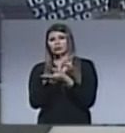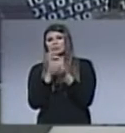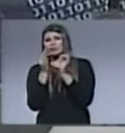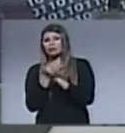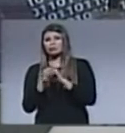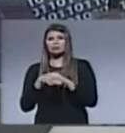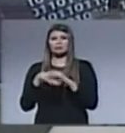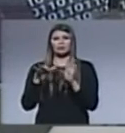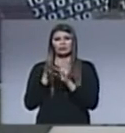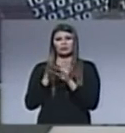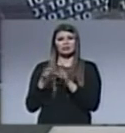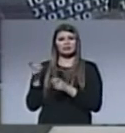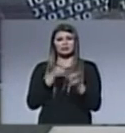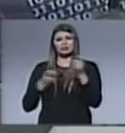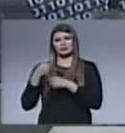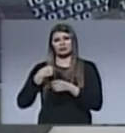política que bíblica.